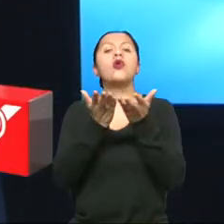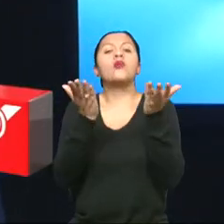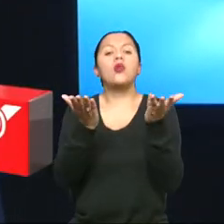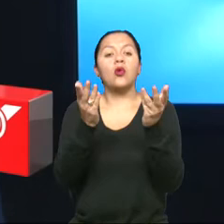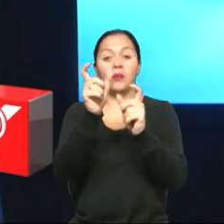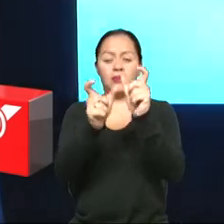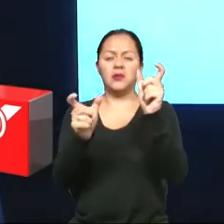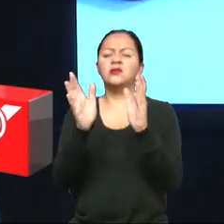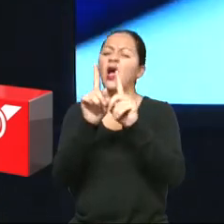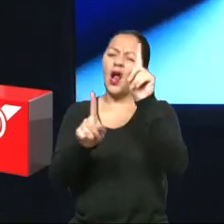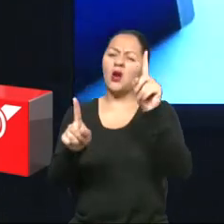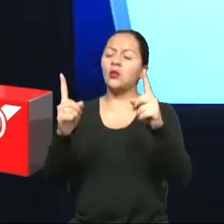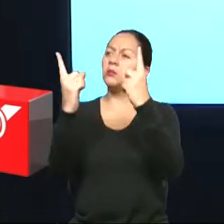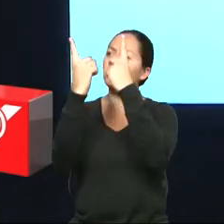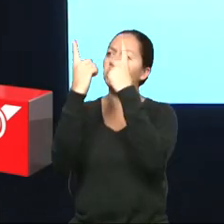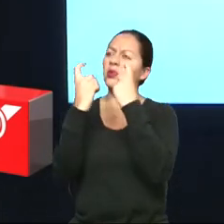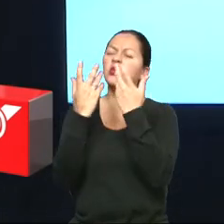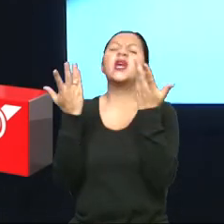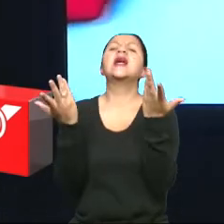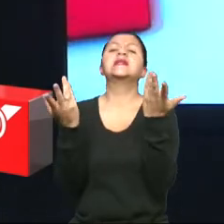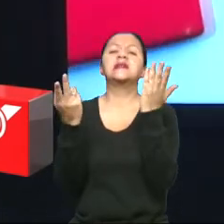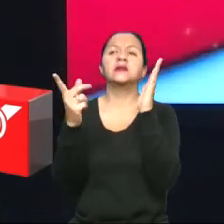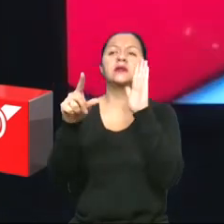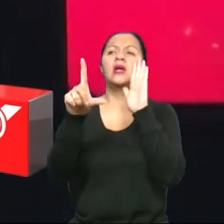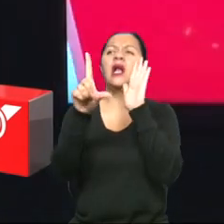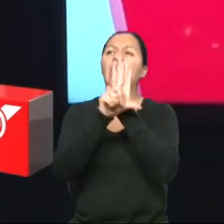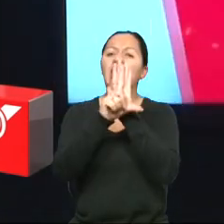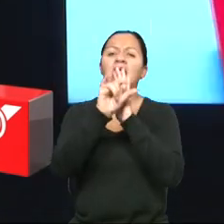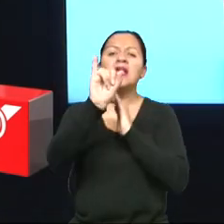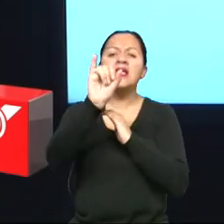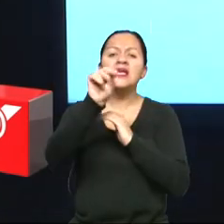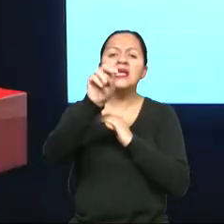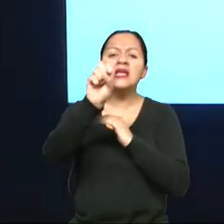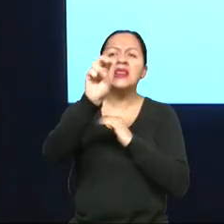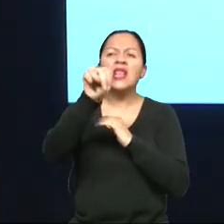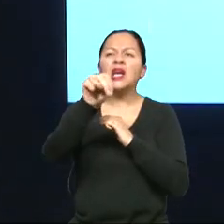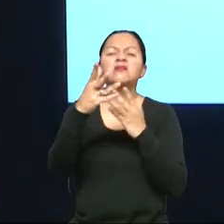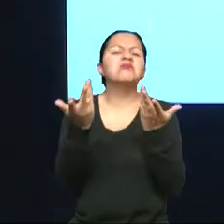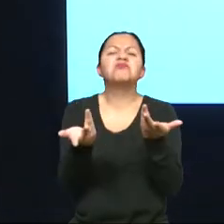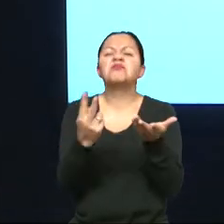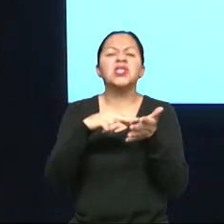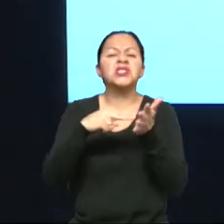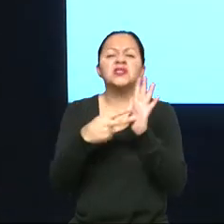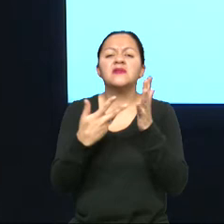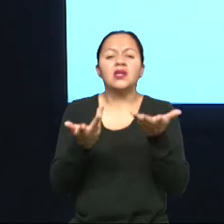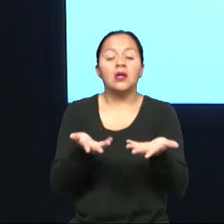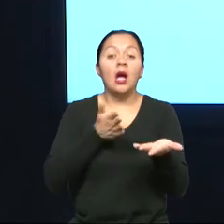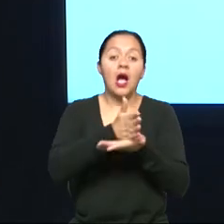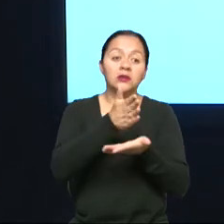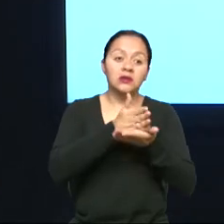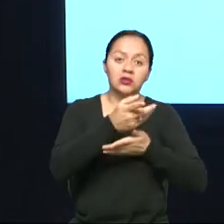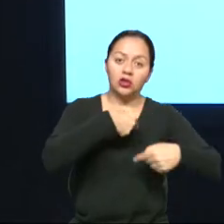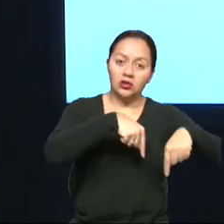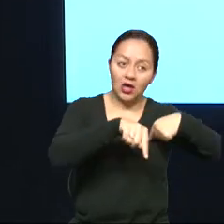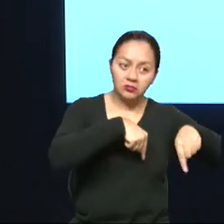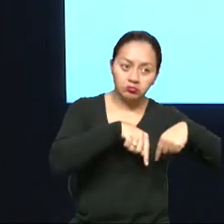nos preguntan qué son las normas INEM o qué hacen para tener accesibilidad al transporte, la accesibilidad al medio físico,